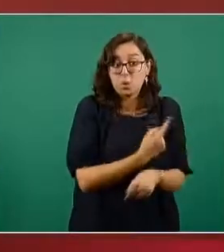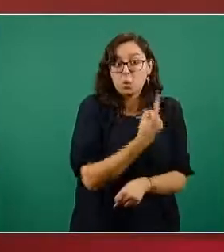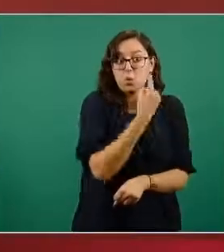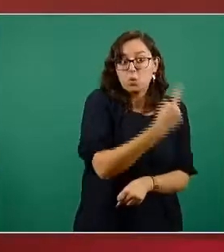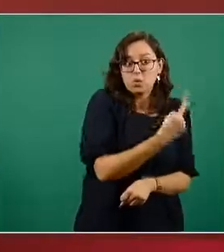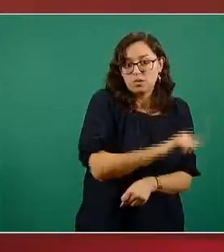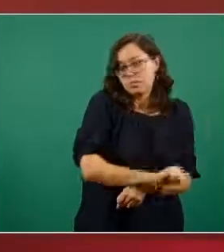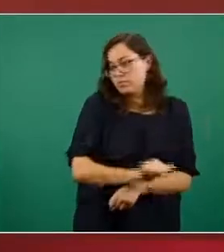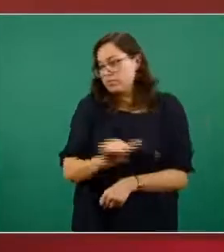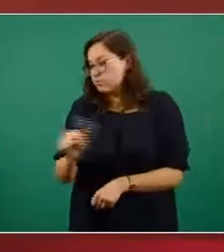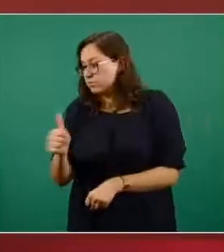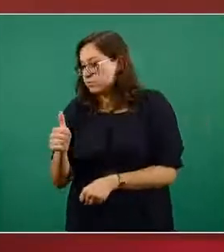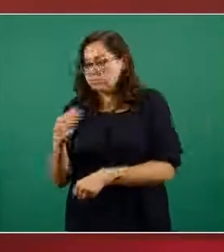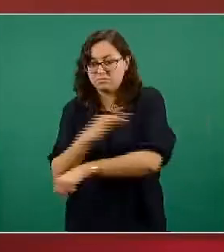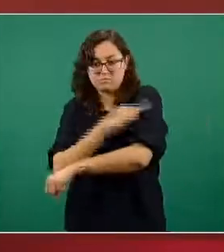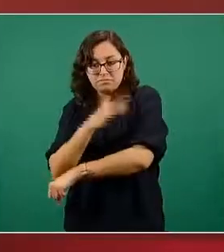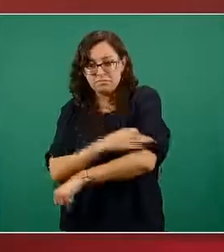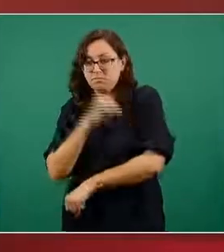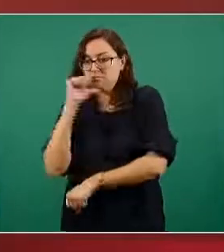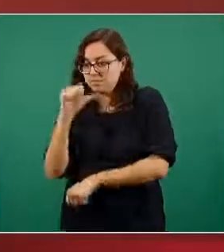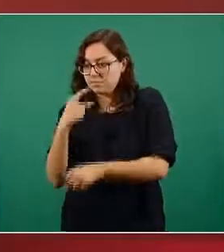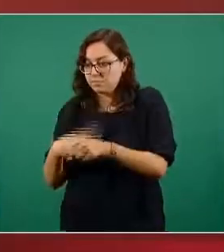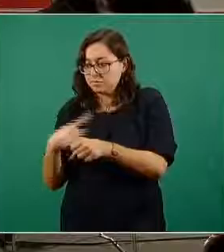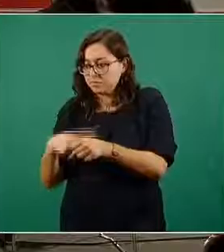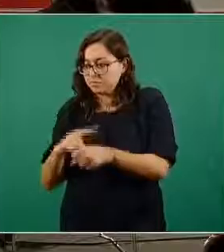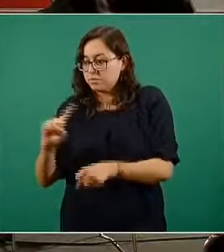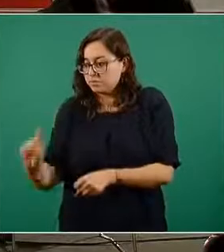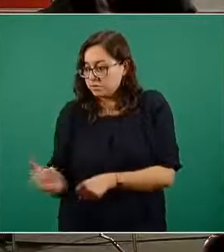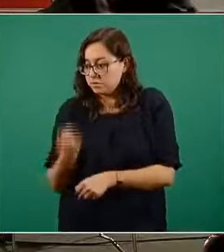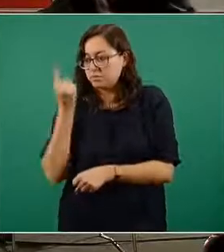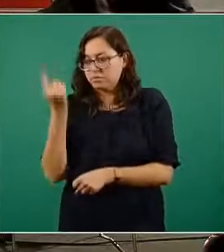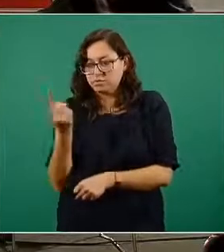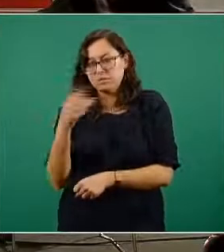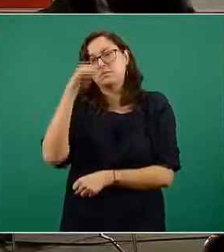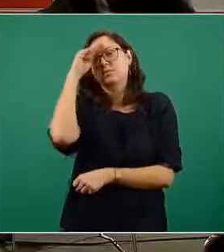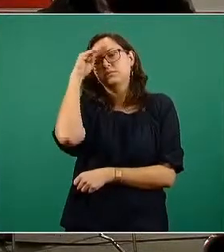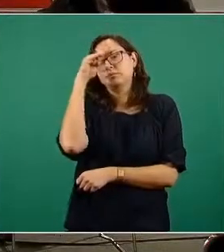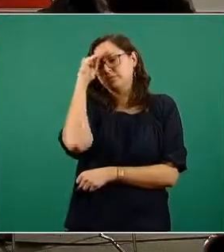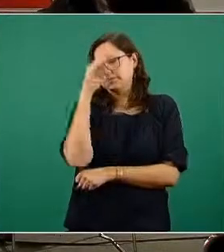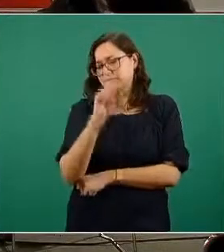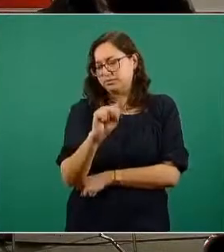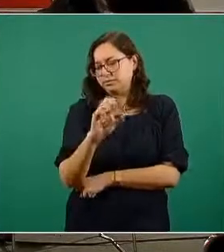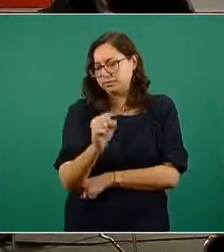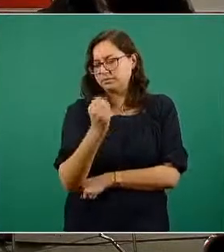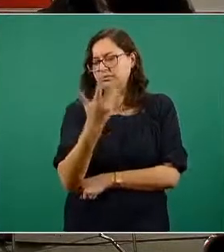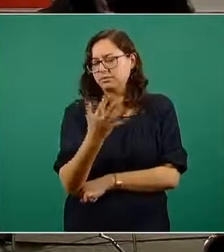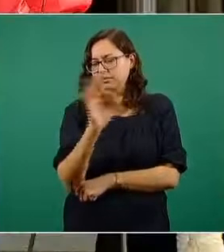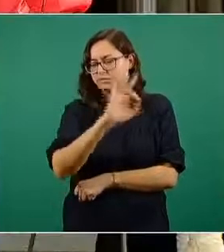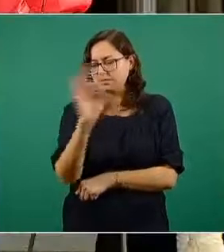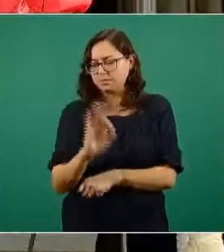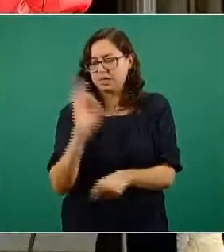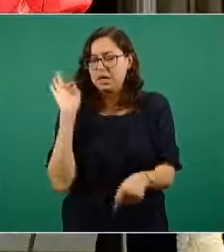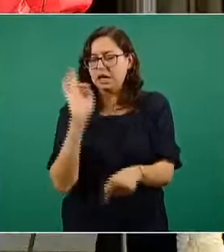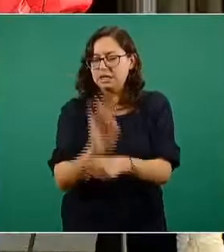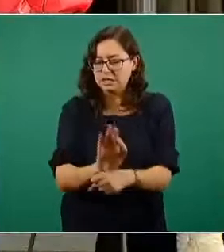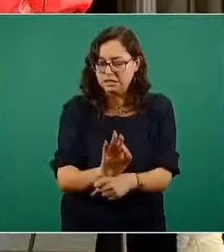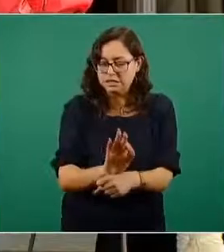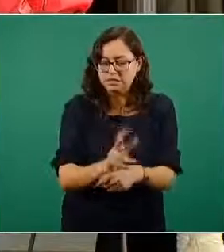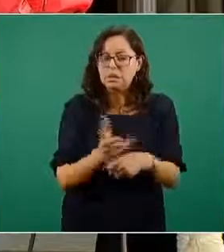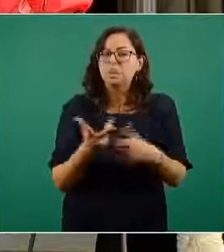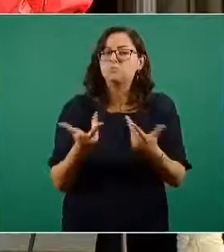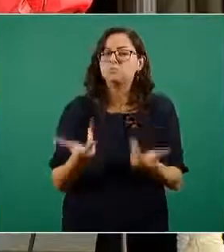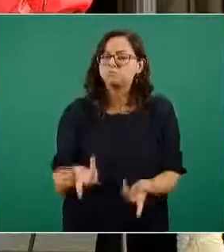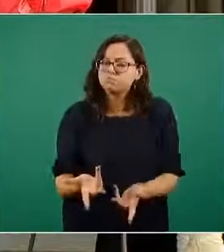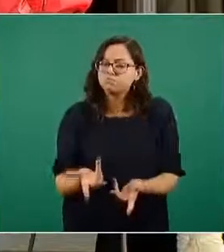inferencia sobre una eficacia de 65% como una medida precautoria y dado que el gobierno alemán